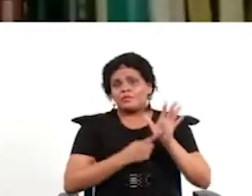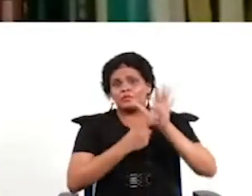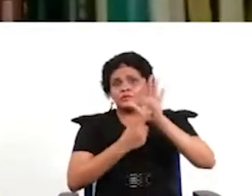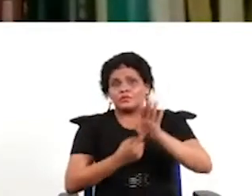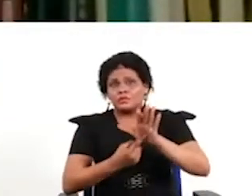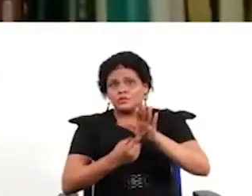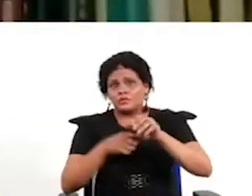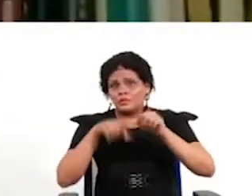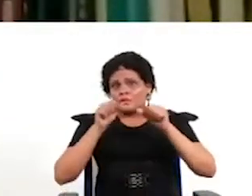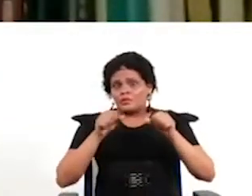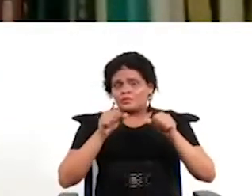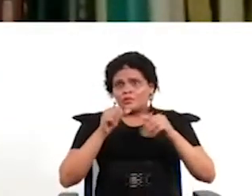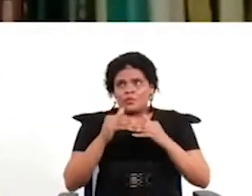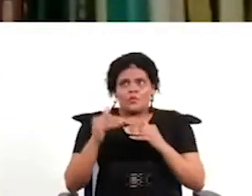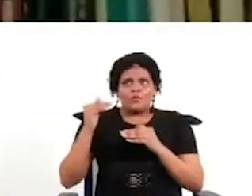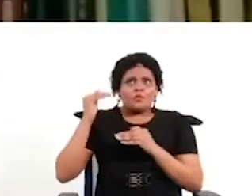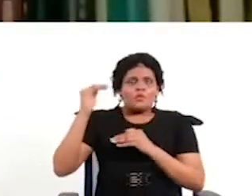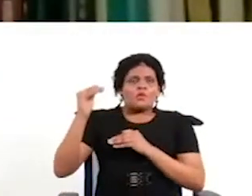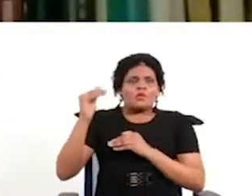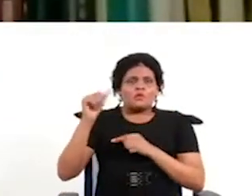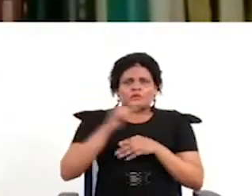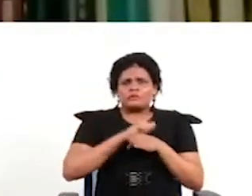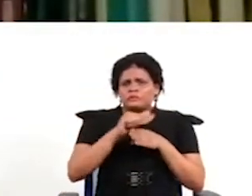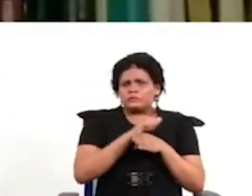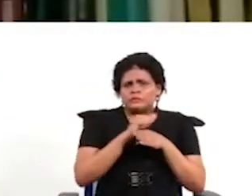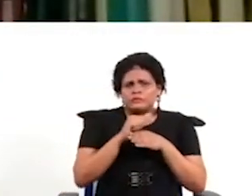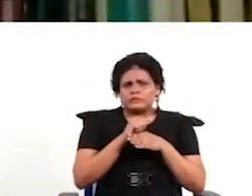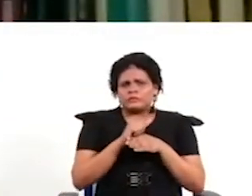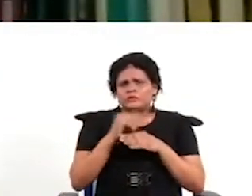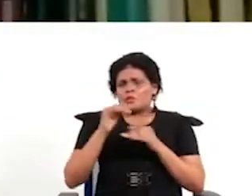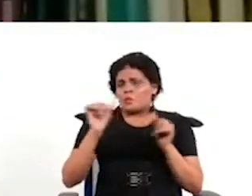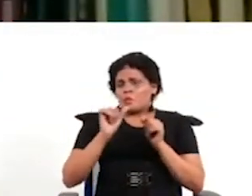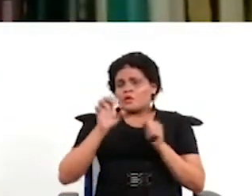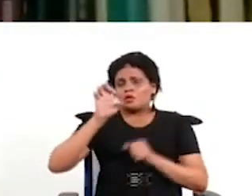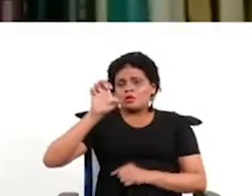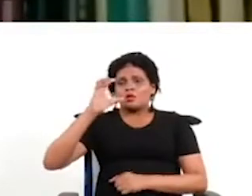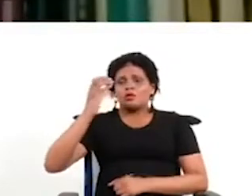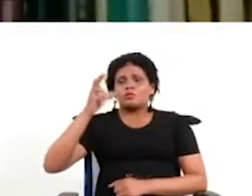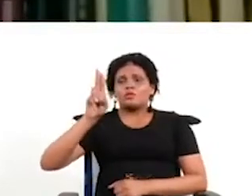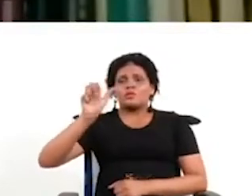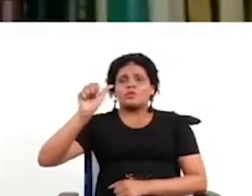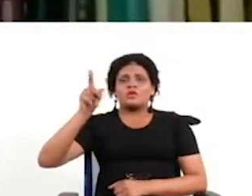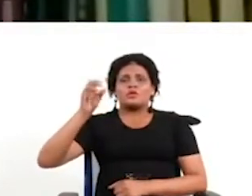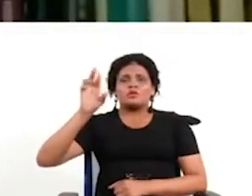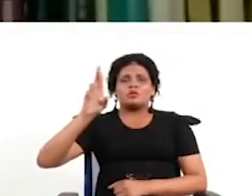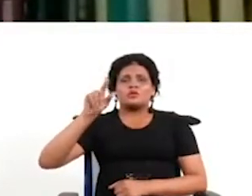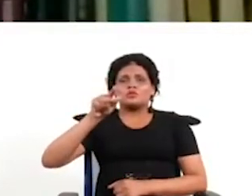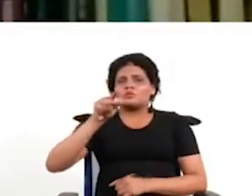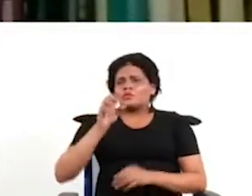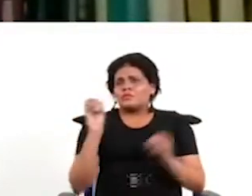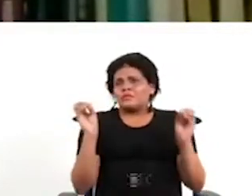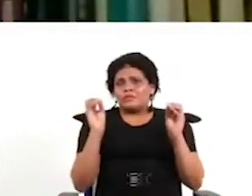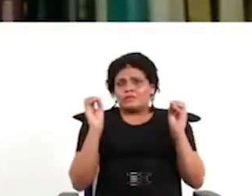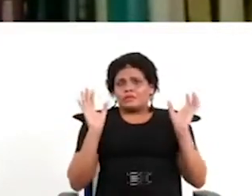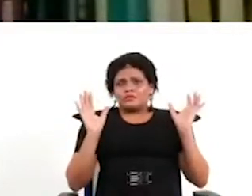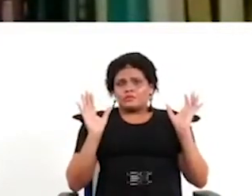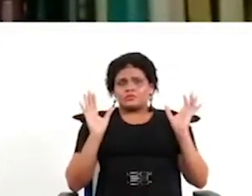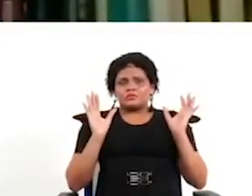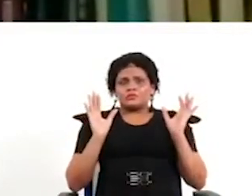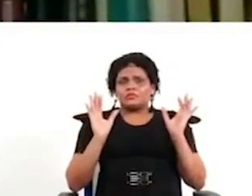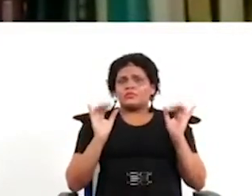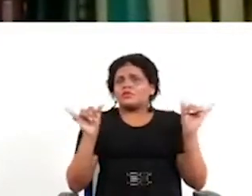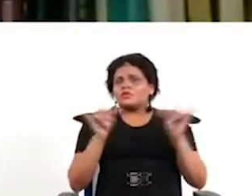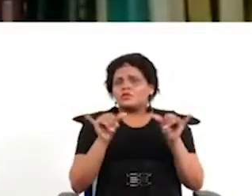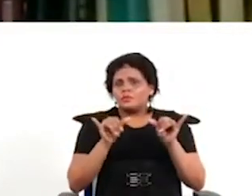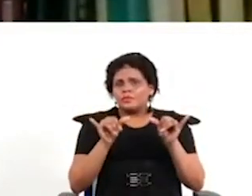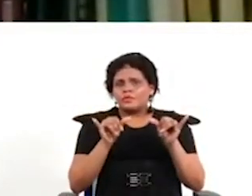excelentes prácticas los procesos de Ecuador o Venezuela cuando en realidad no pasan un filtro básico lo